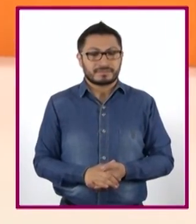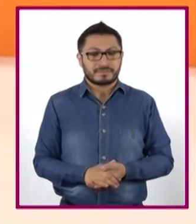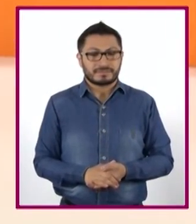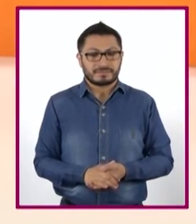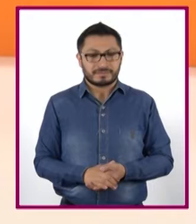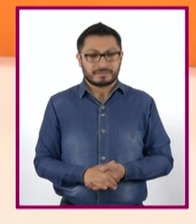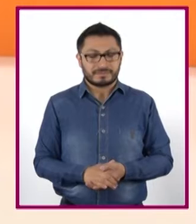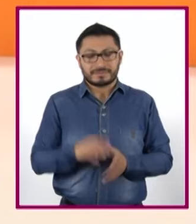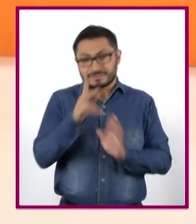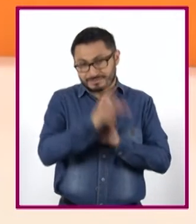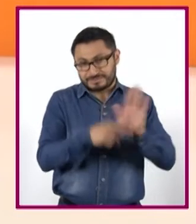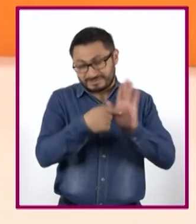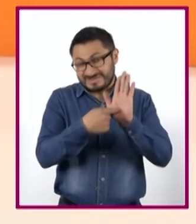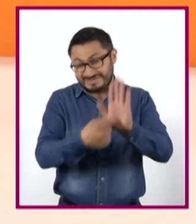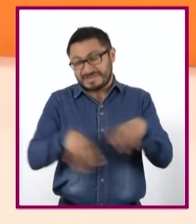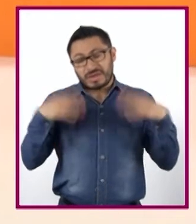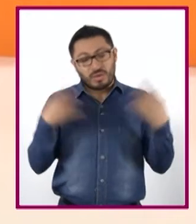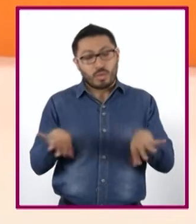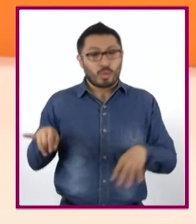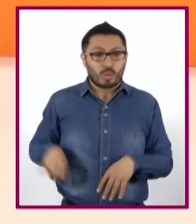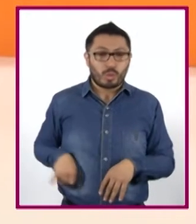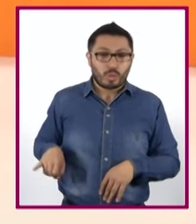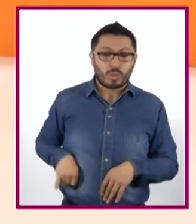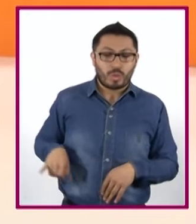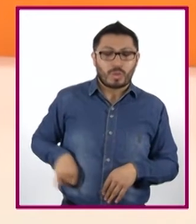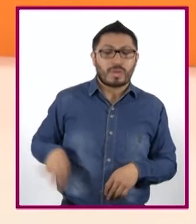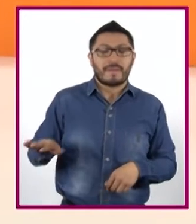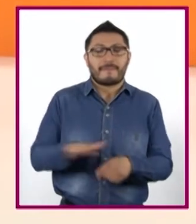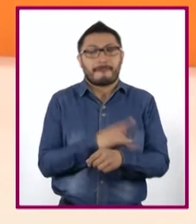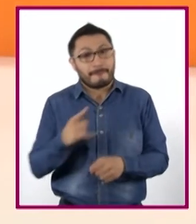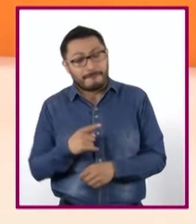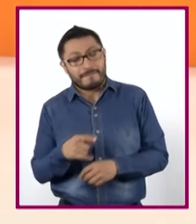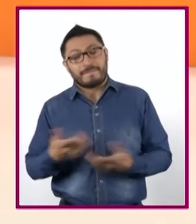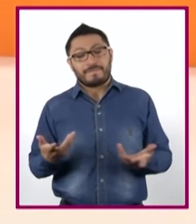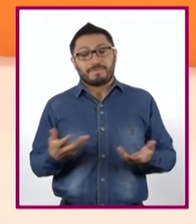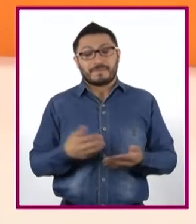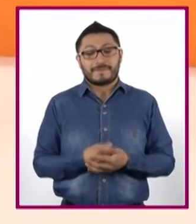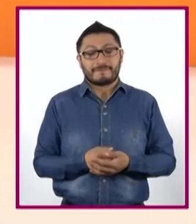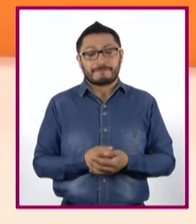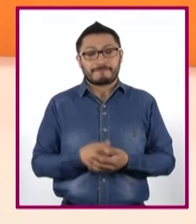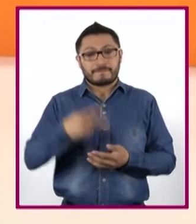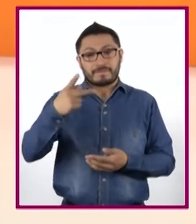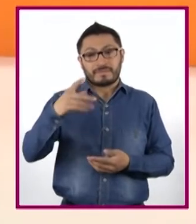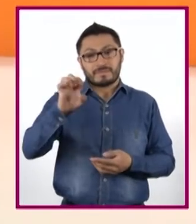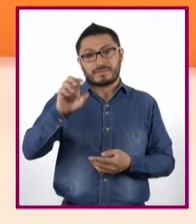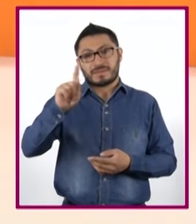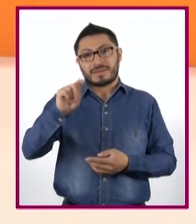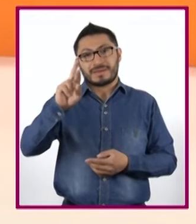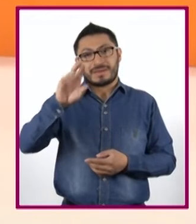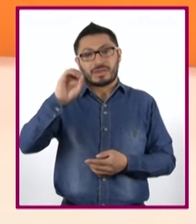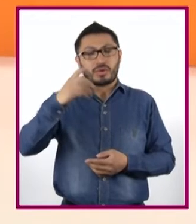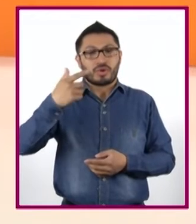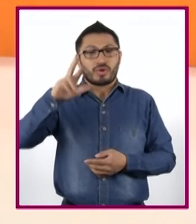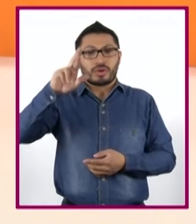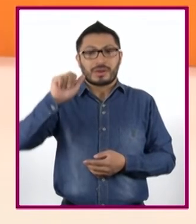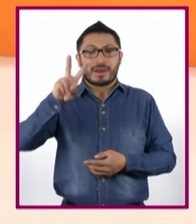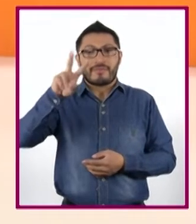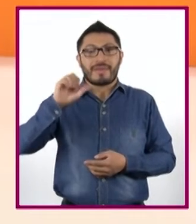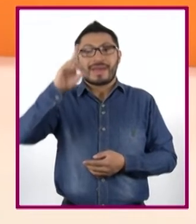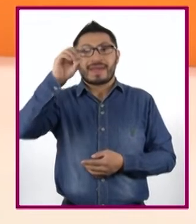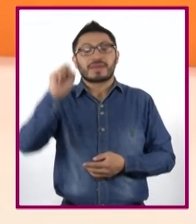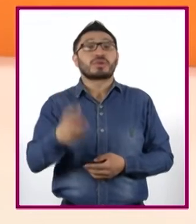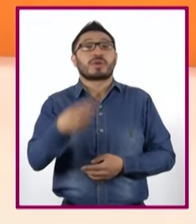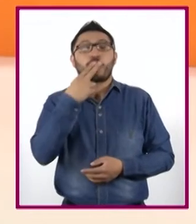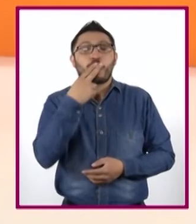Este video es muy interesante porque por medio de los petrograbados que han sobrevivido a